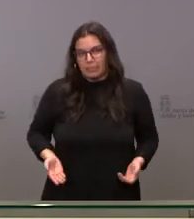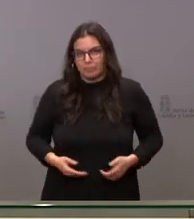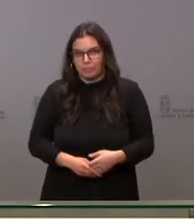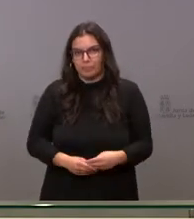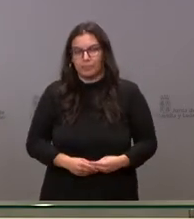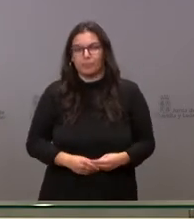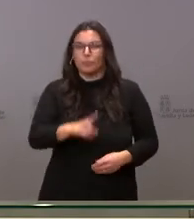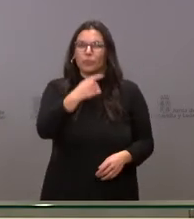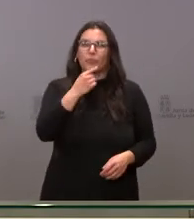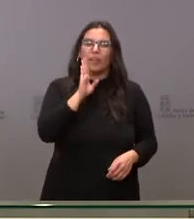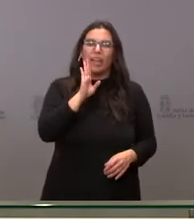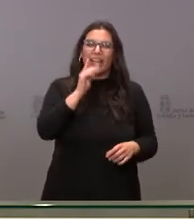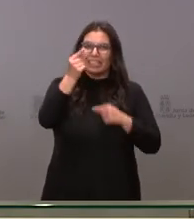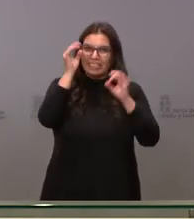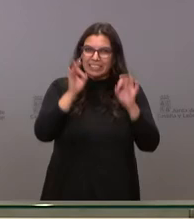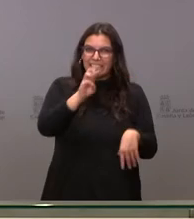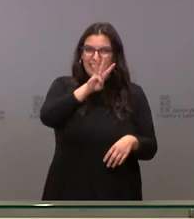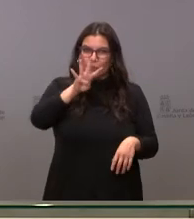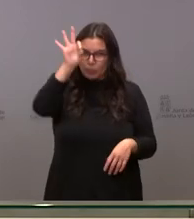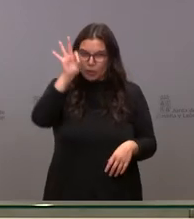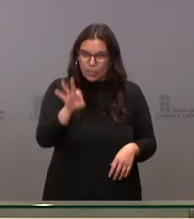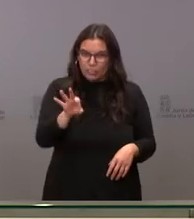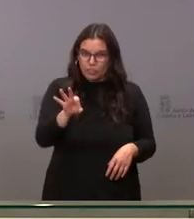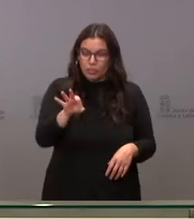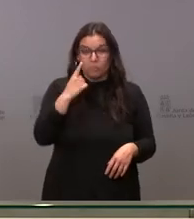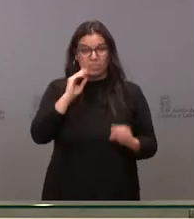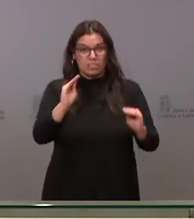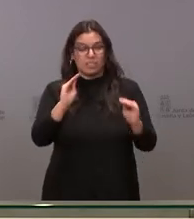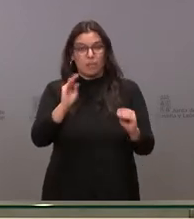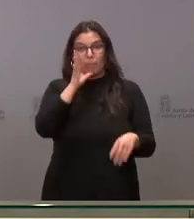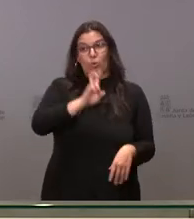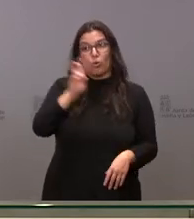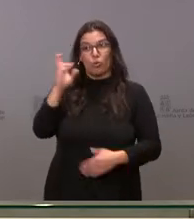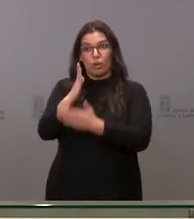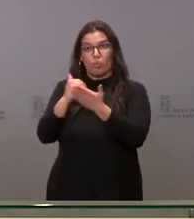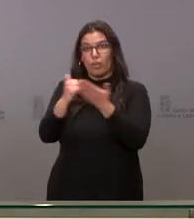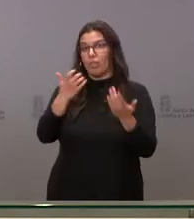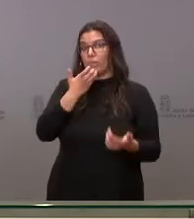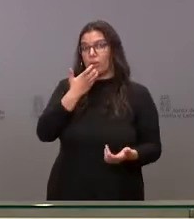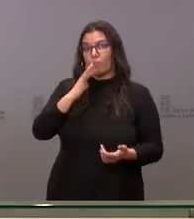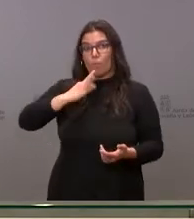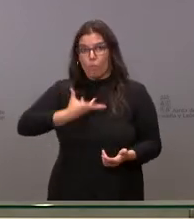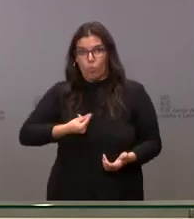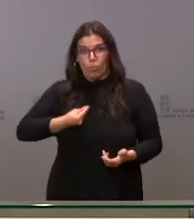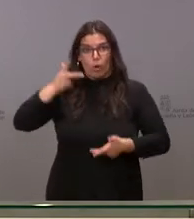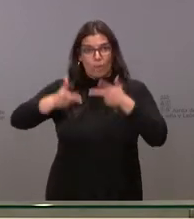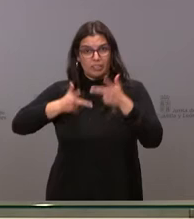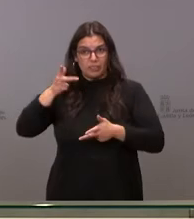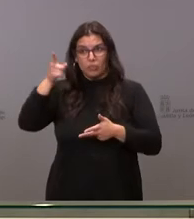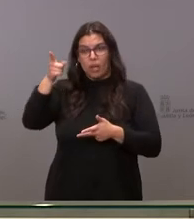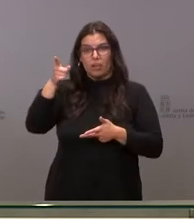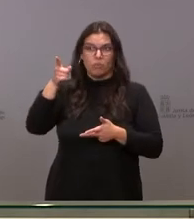¿Ha dicho que la cifra exacta es el 34%? ¿Es que llama la atención con otras comunidades como por ejemplo Murcia o el País Vasco o